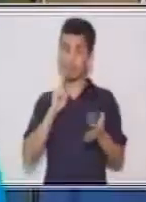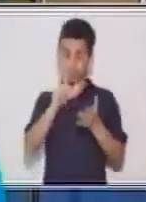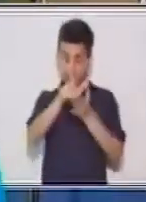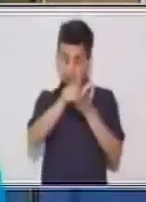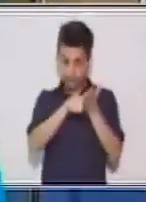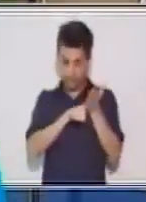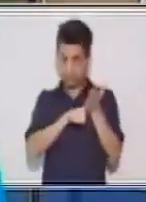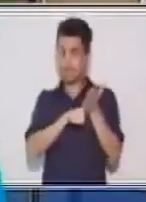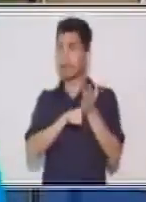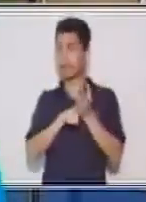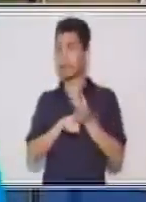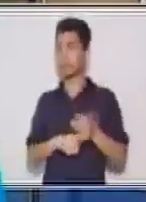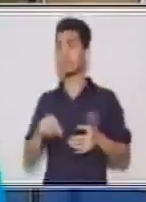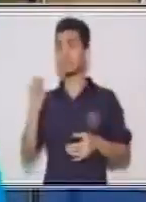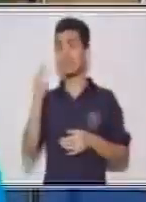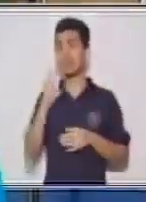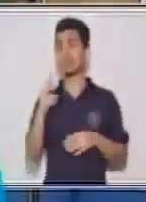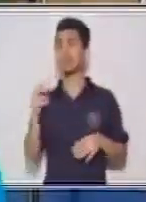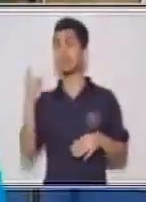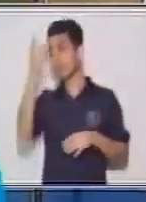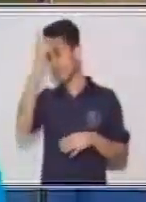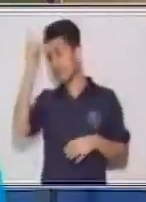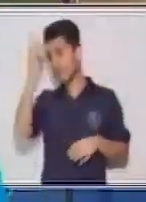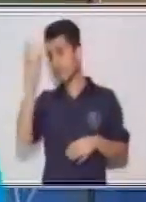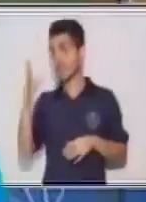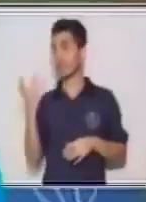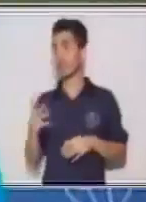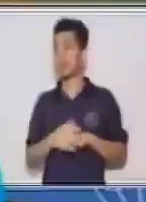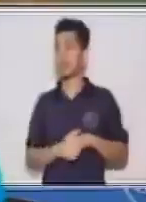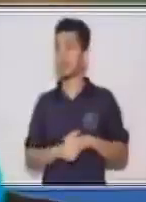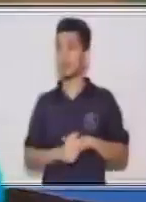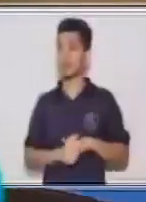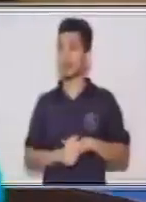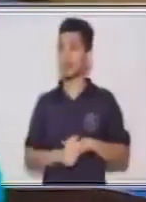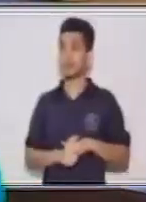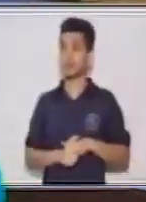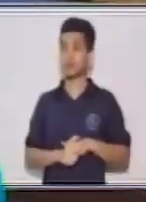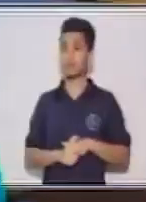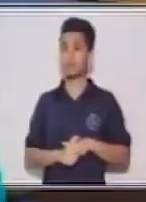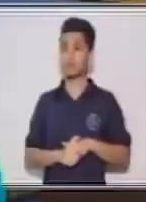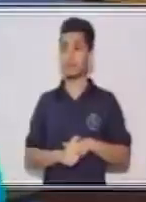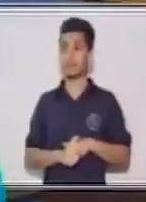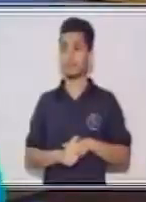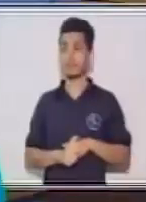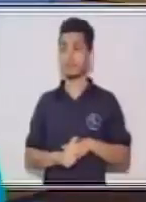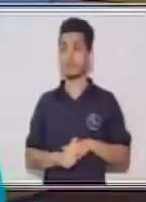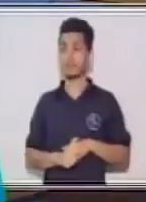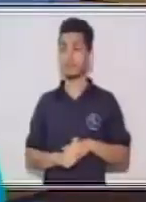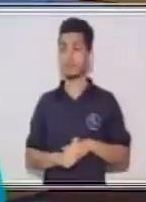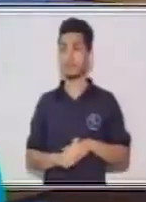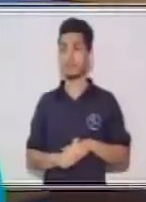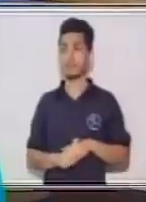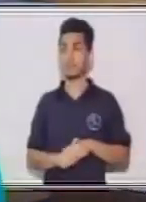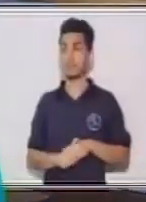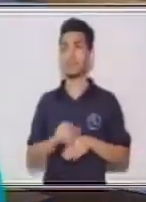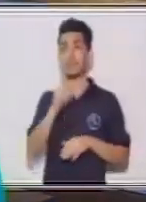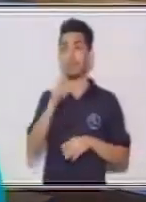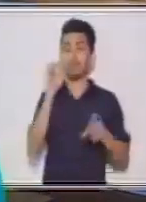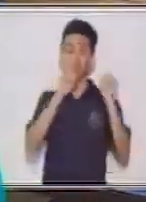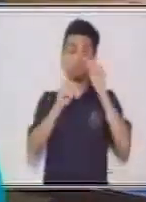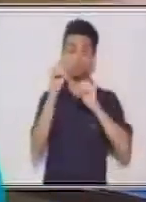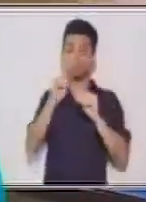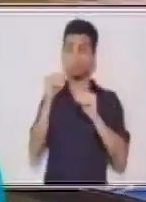de verbos. Pero la segunda, y yo te diría también, sería bueno, el poder utilizar esos verbos en una oración.